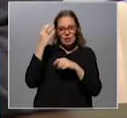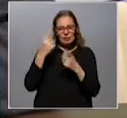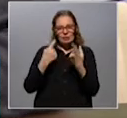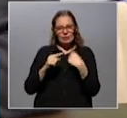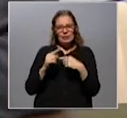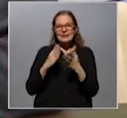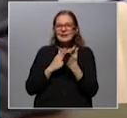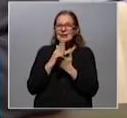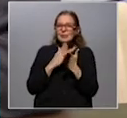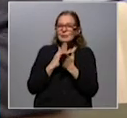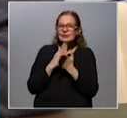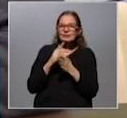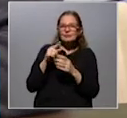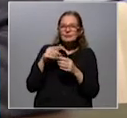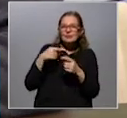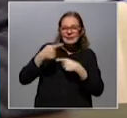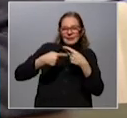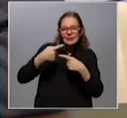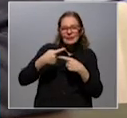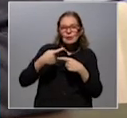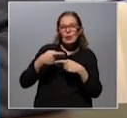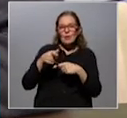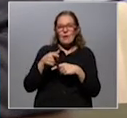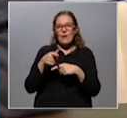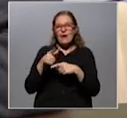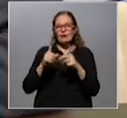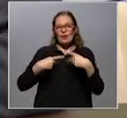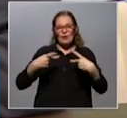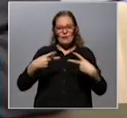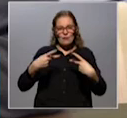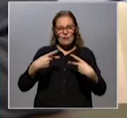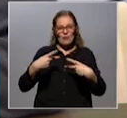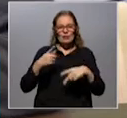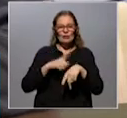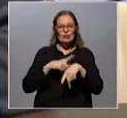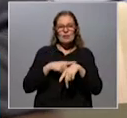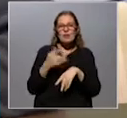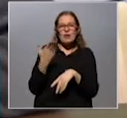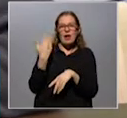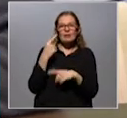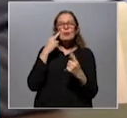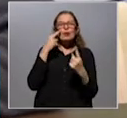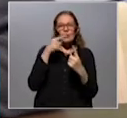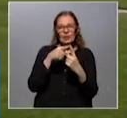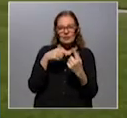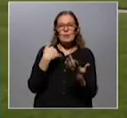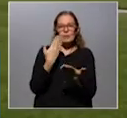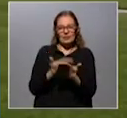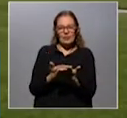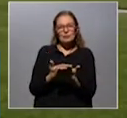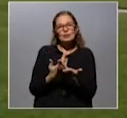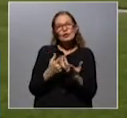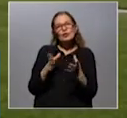pueda seguir siendo el símbolo Vintage del fútbol De los primeros tiempos Ese es el objetivo que nos hemos planteado